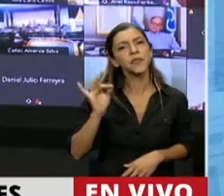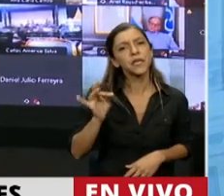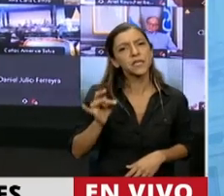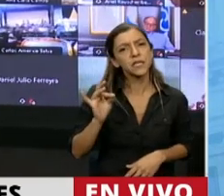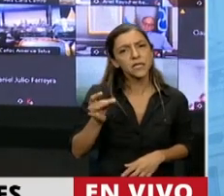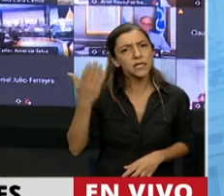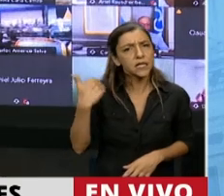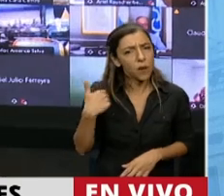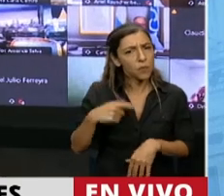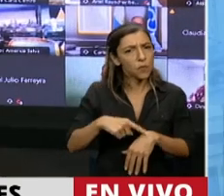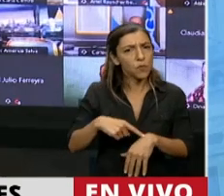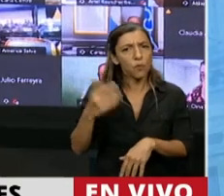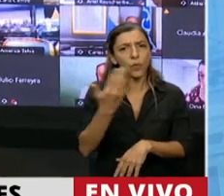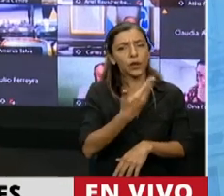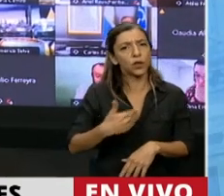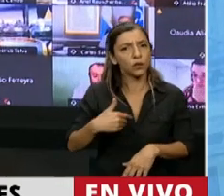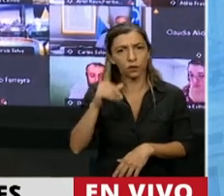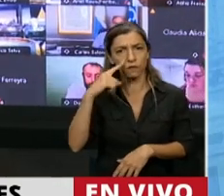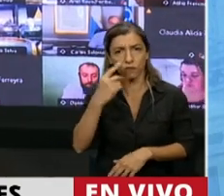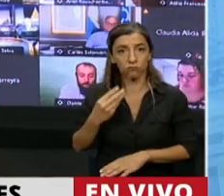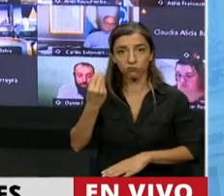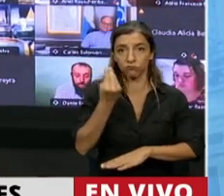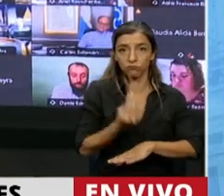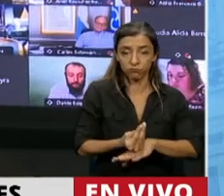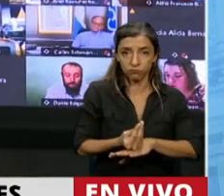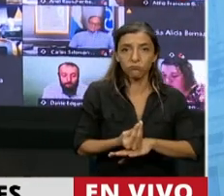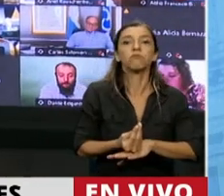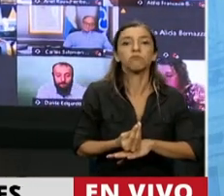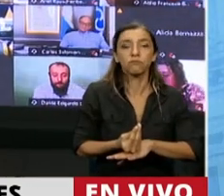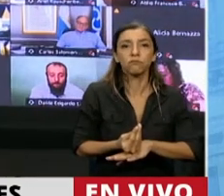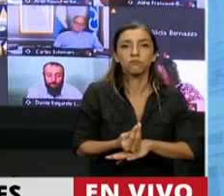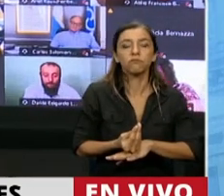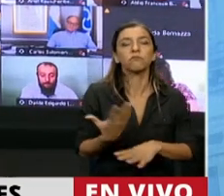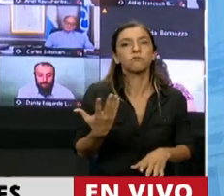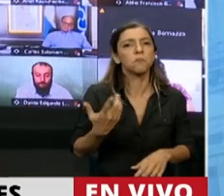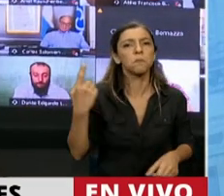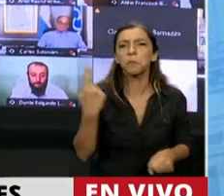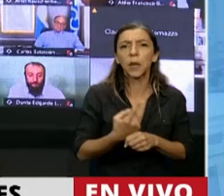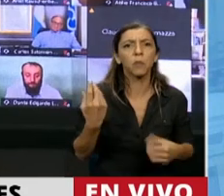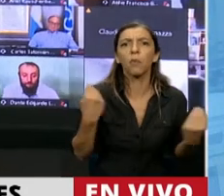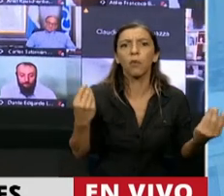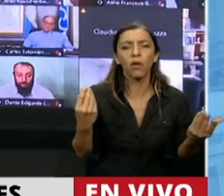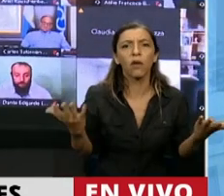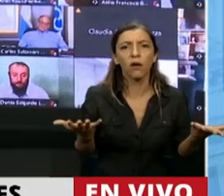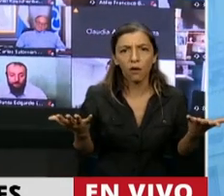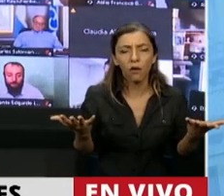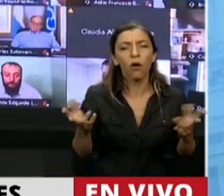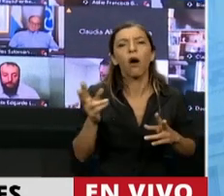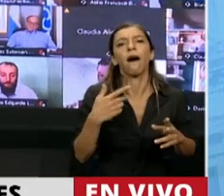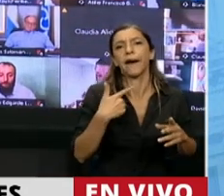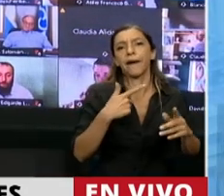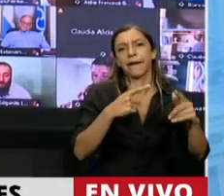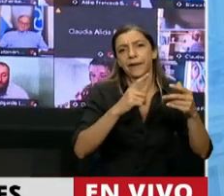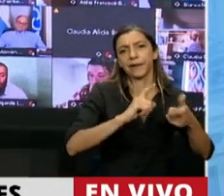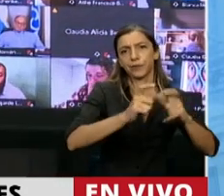apenas asume el gobierno de Alberto Fernández, lo que hace es desenganchar la fórmula,